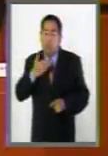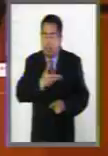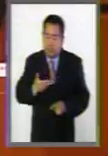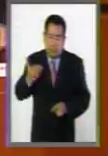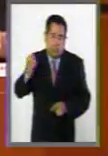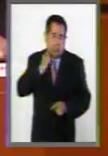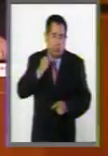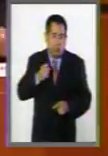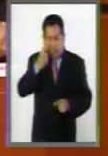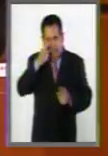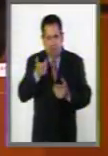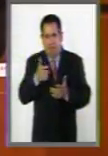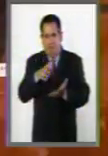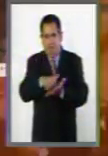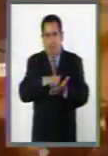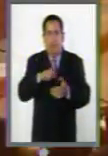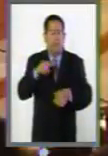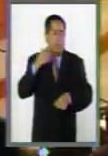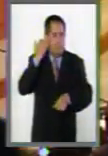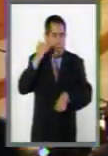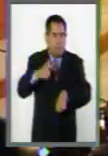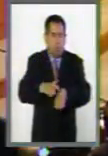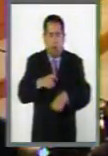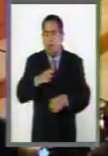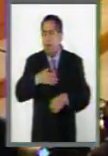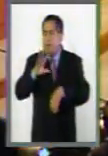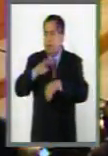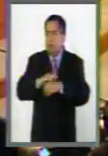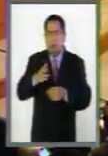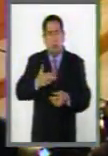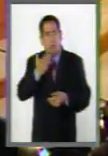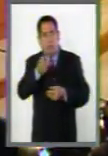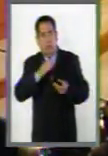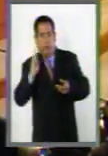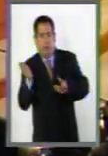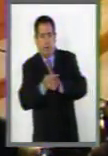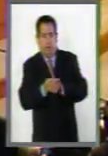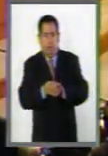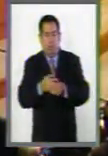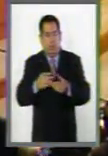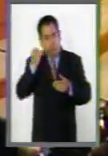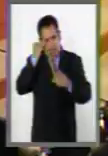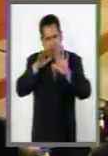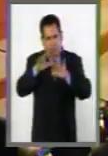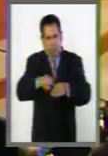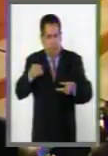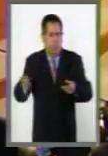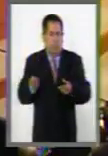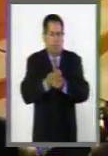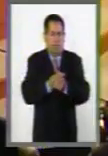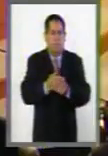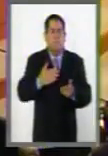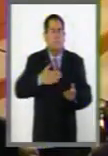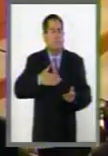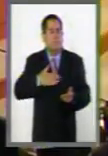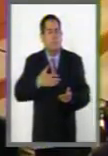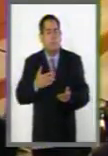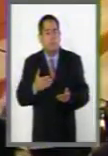por economía parlamentaria solicito, se ha inscrito en el diario de los debates el presente posicionamiento de